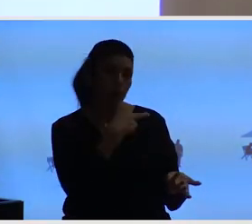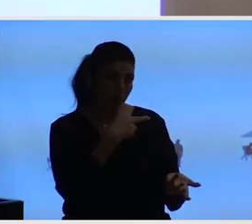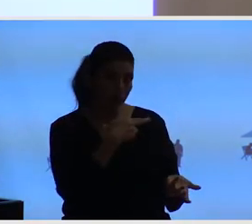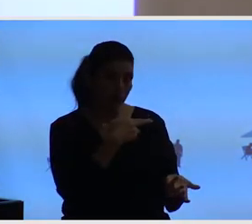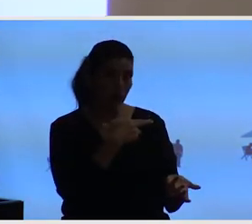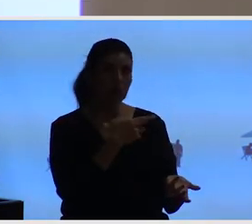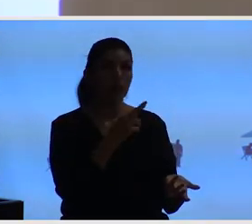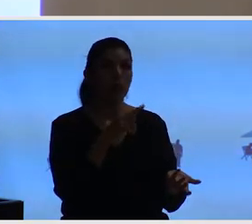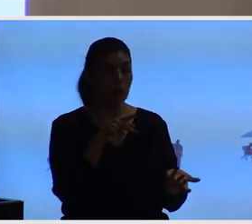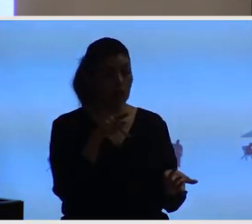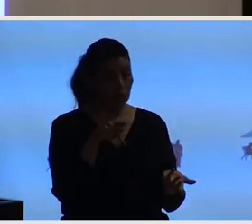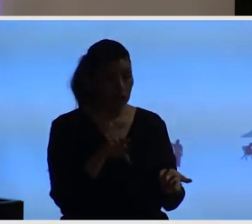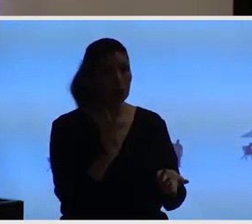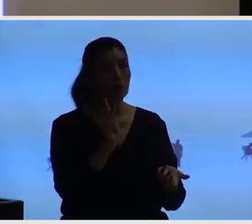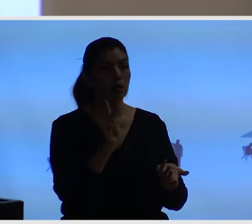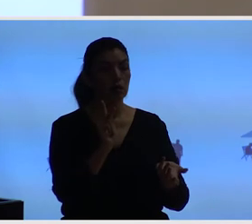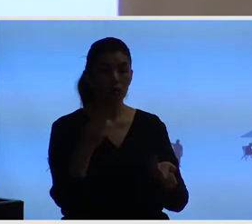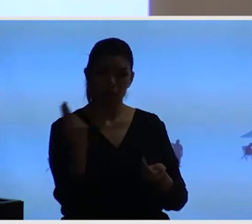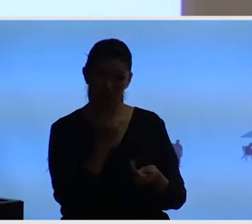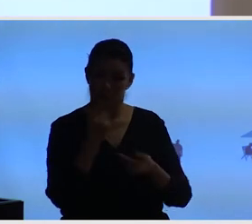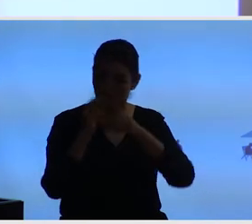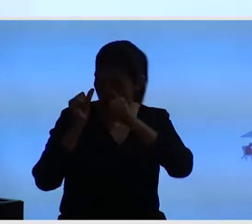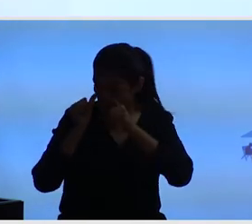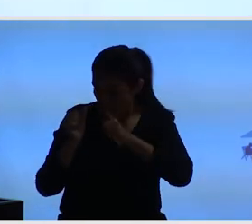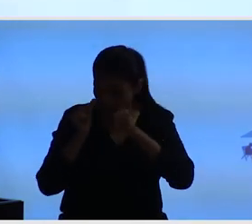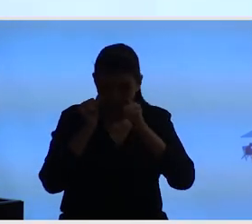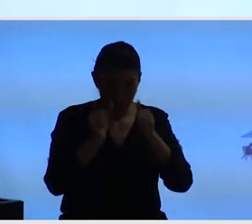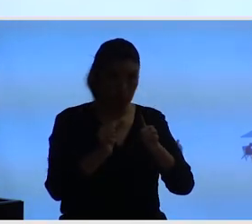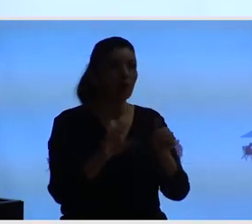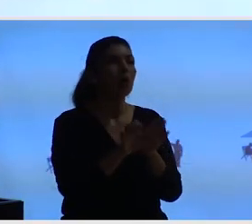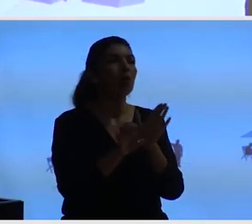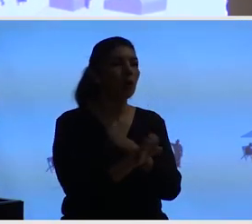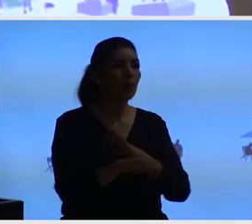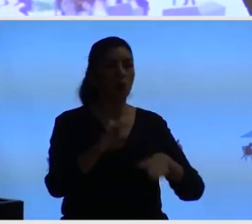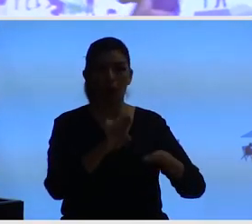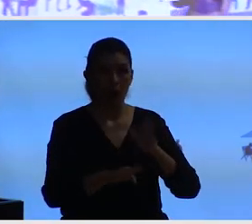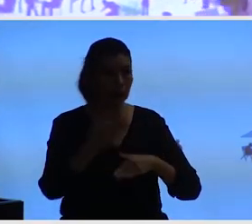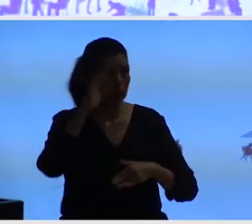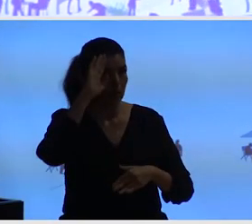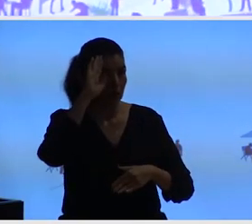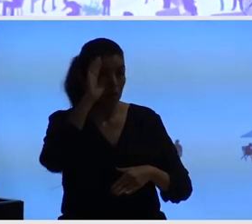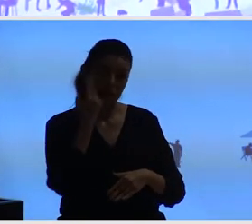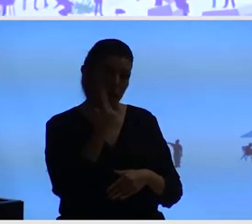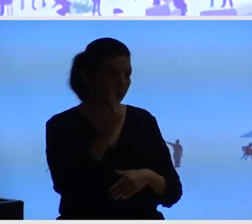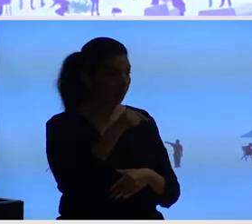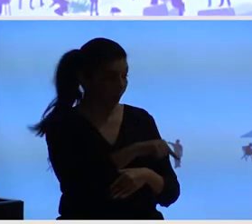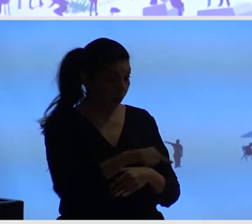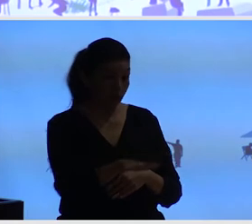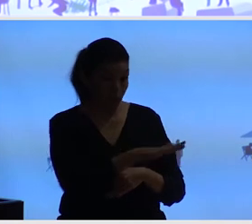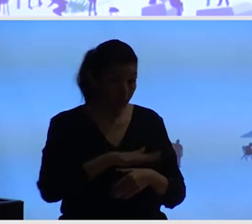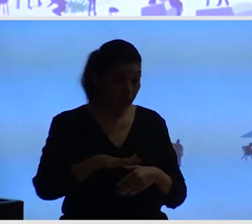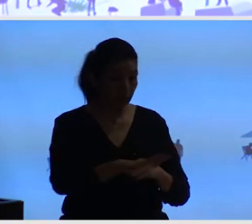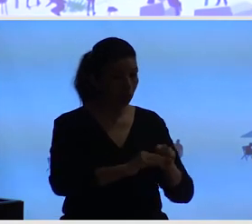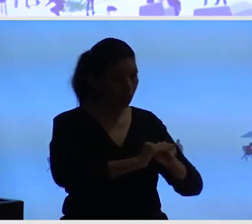casos de gran impacto. La gran inversión, romper la banqueta y reconstruirla, insertar una pieza de